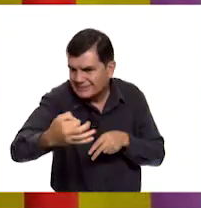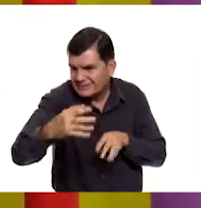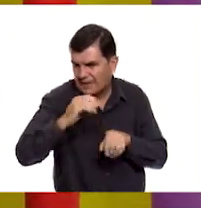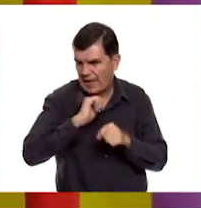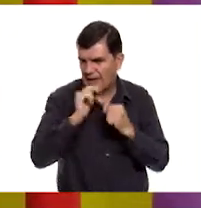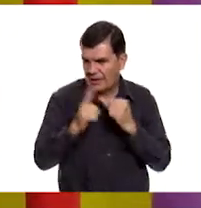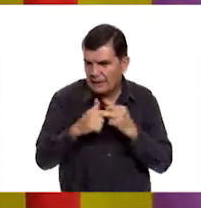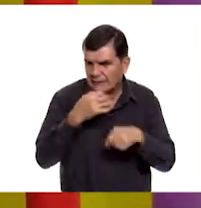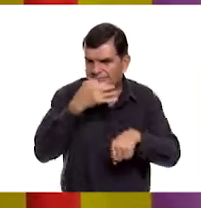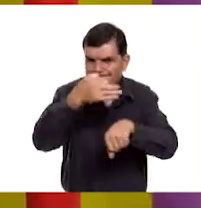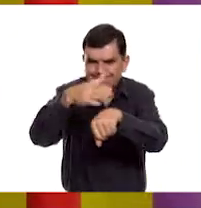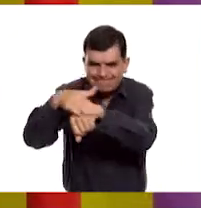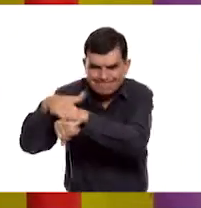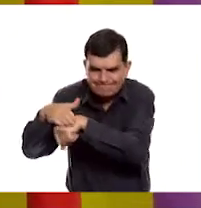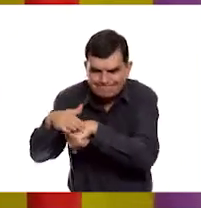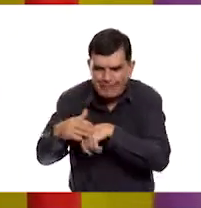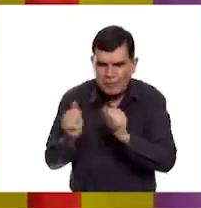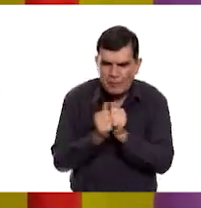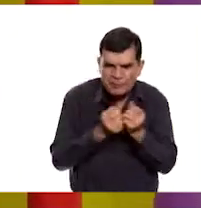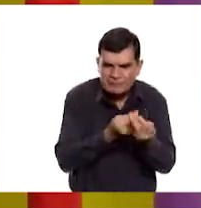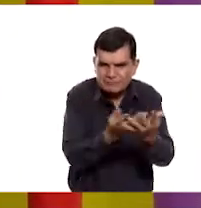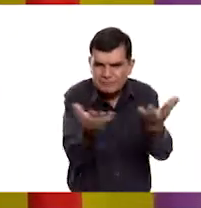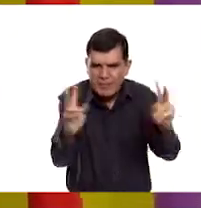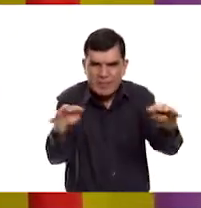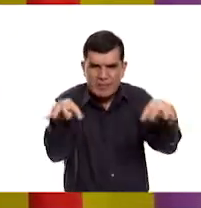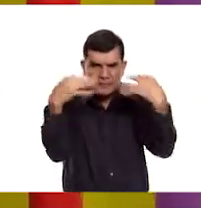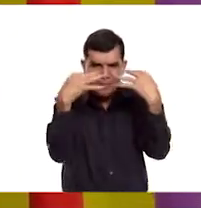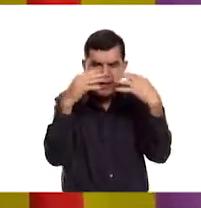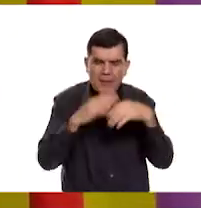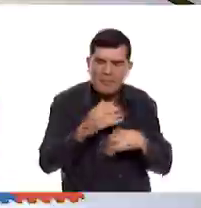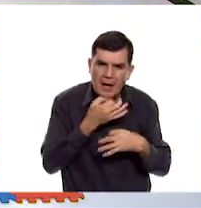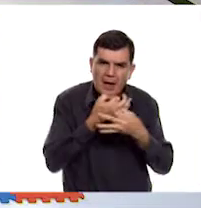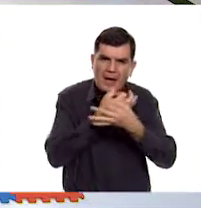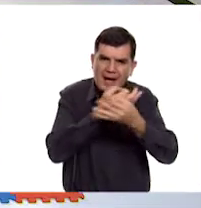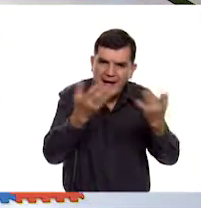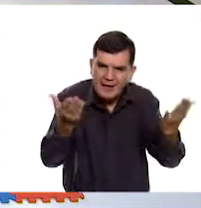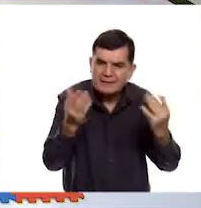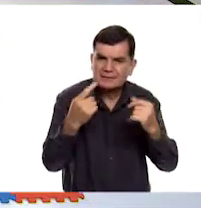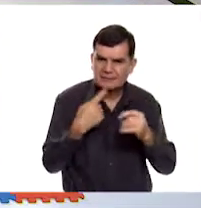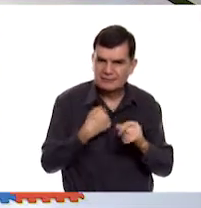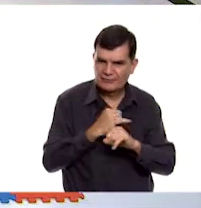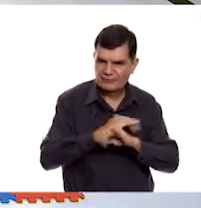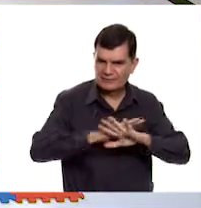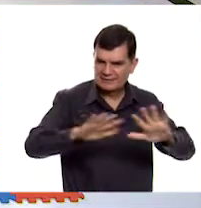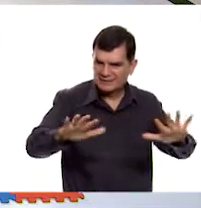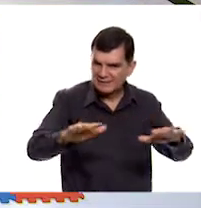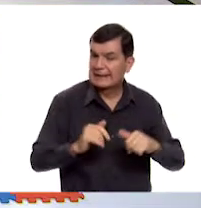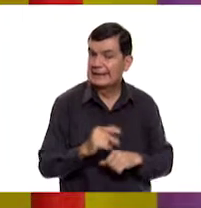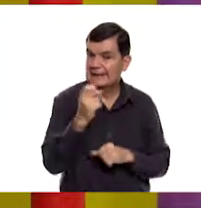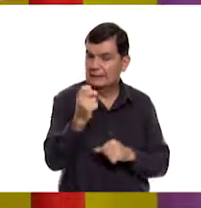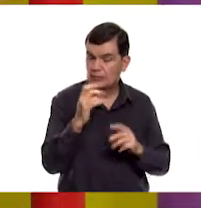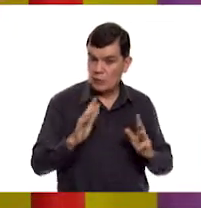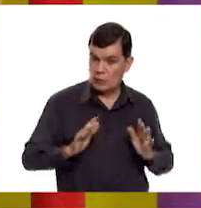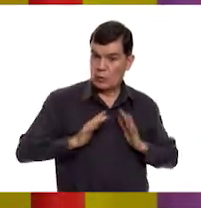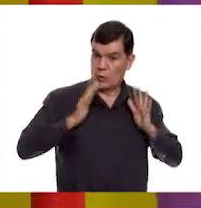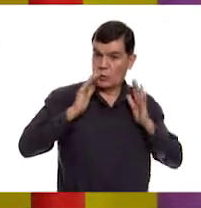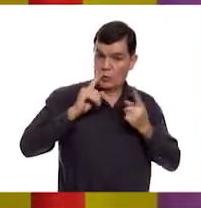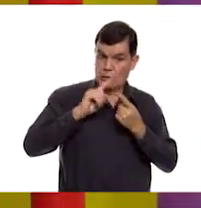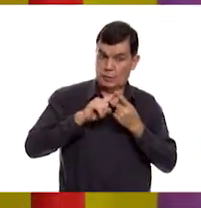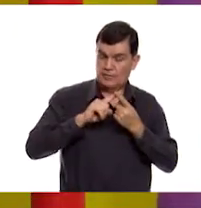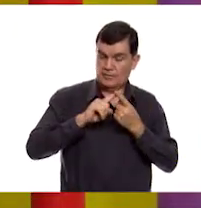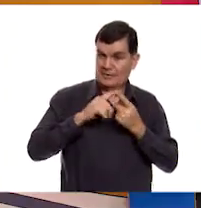son parte de él mismo o para los espectadores o el público en general. Y recuerda, es sorpresivo de forma